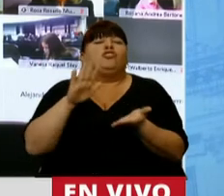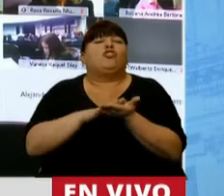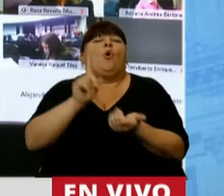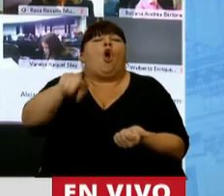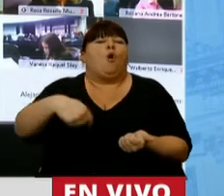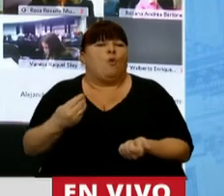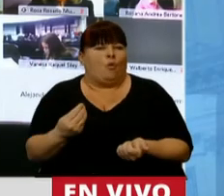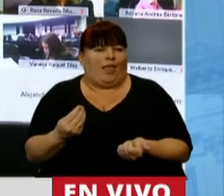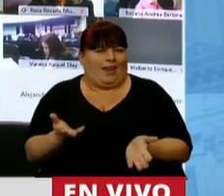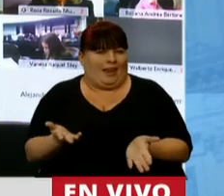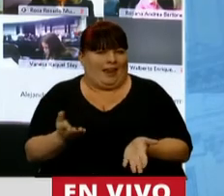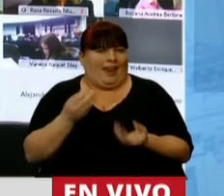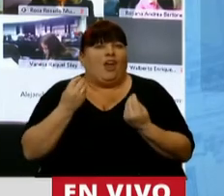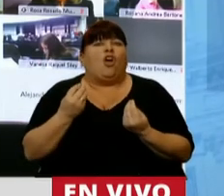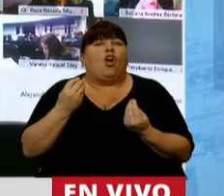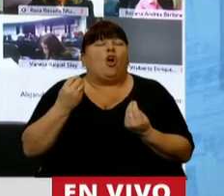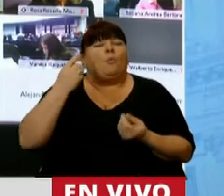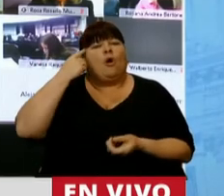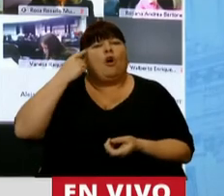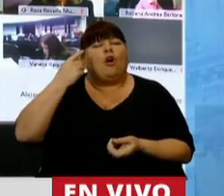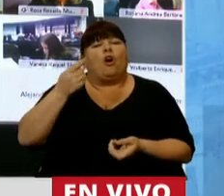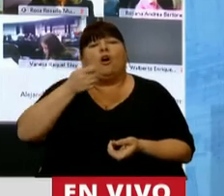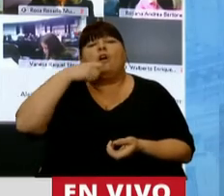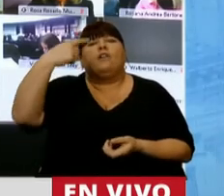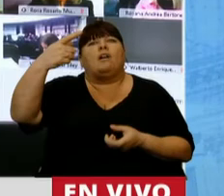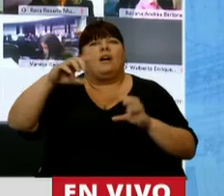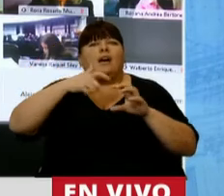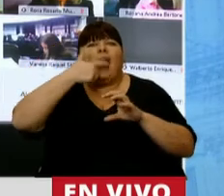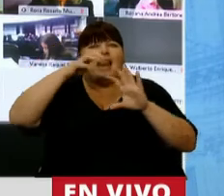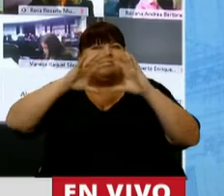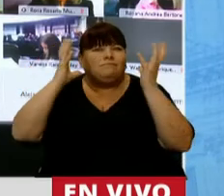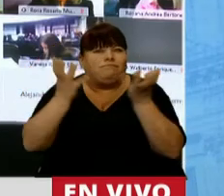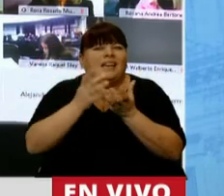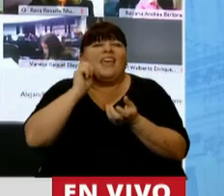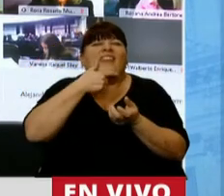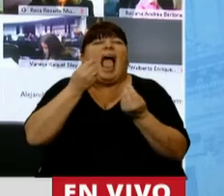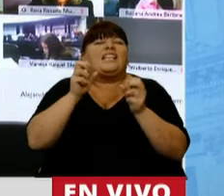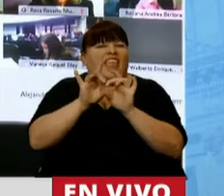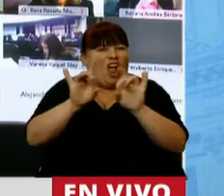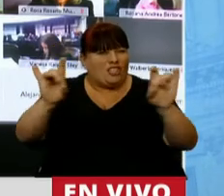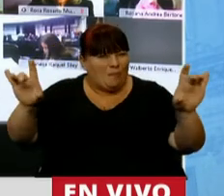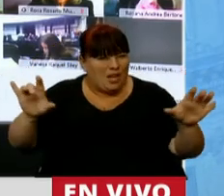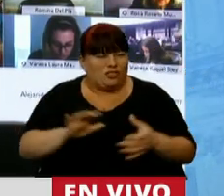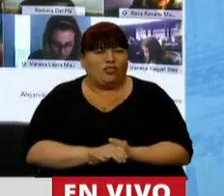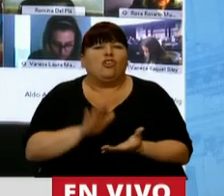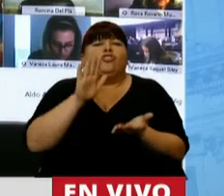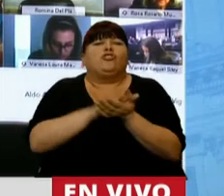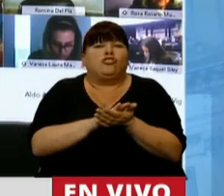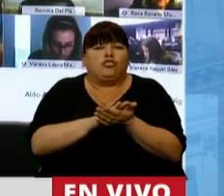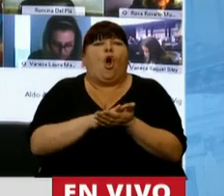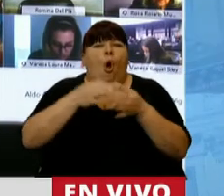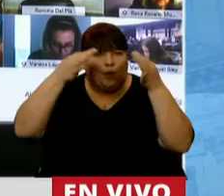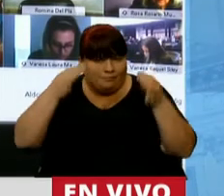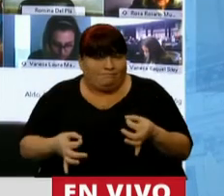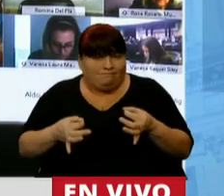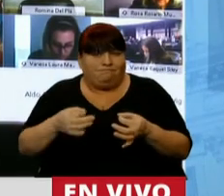del origen, sobre el potencial del calentamiento de los gases de efecto invernadero, sobre la real